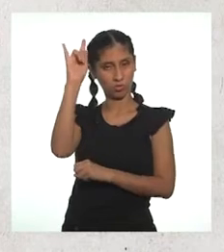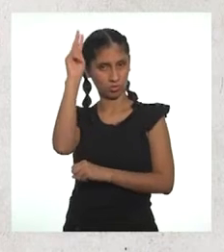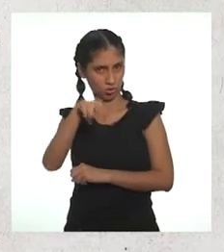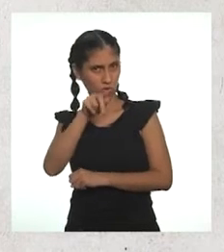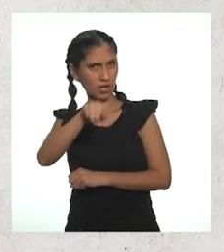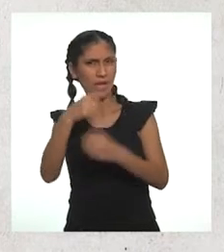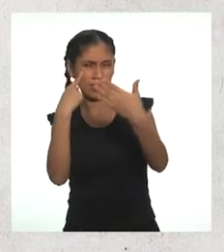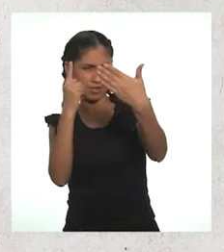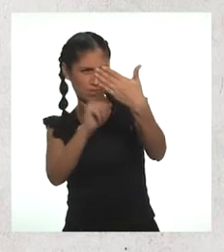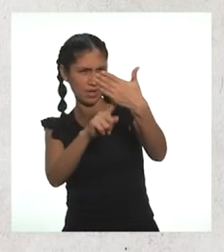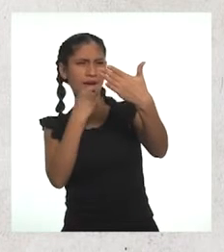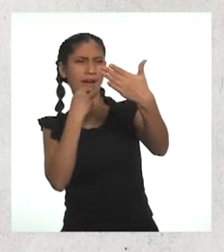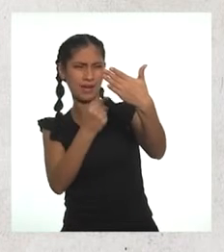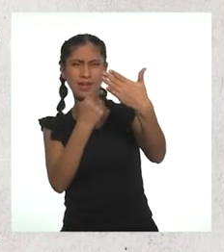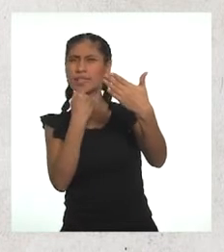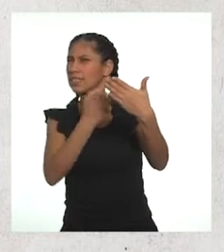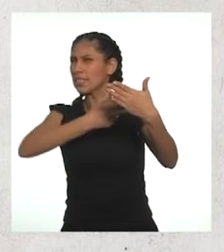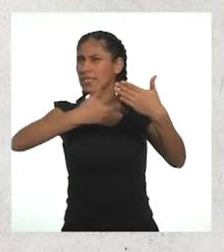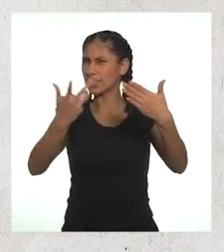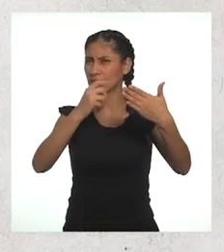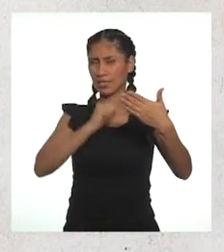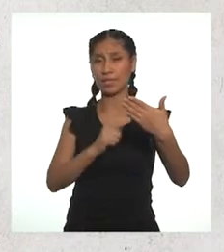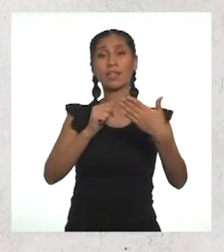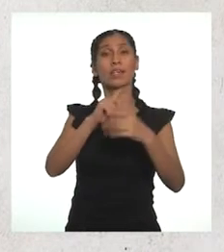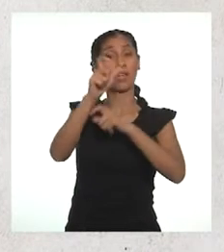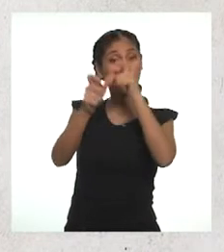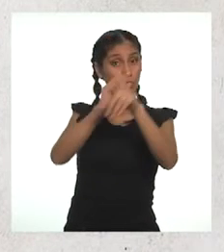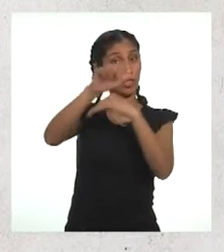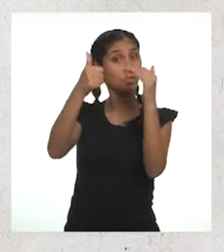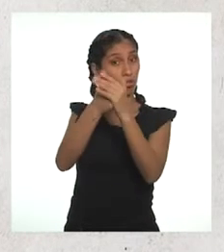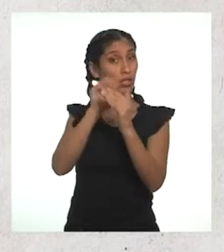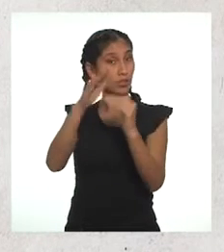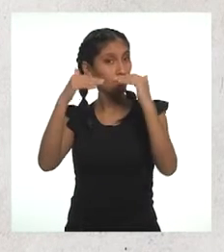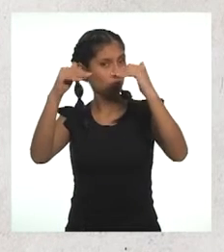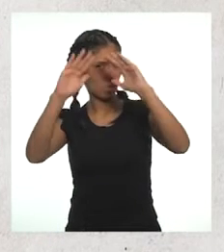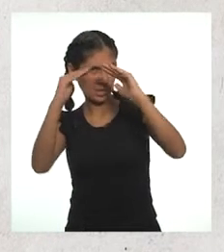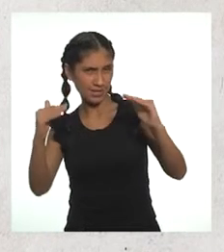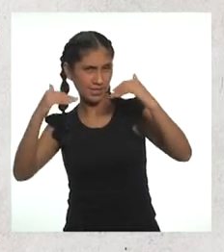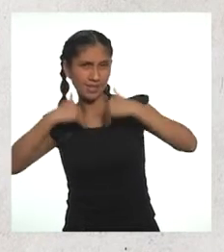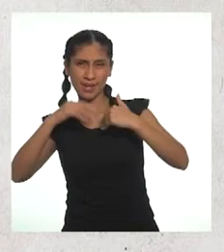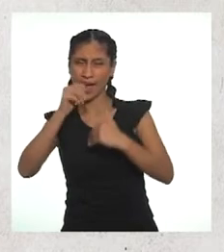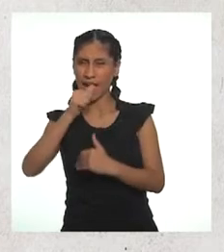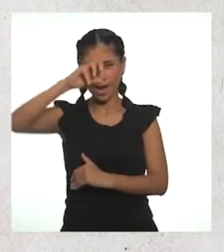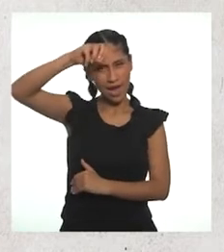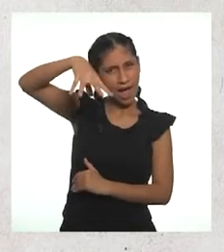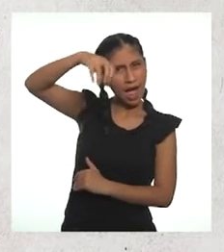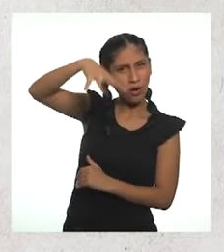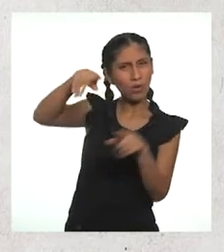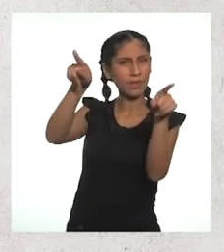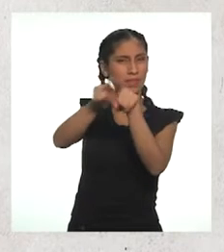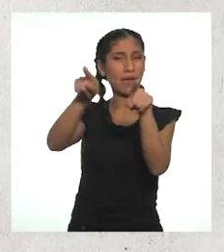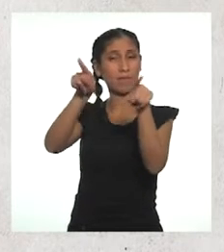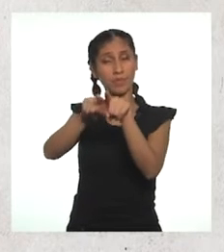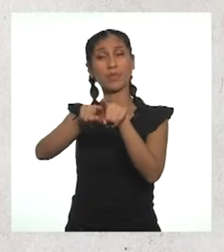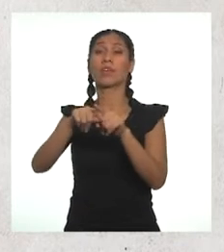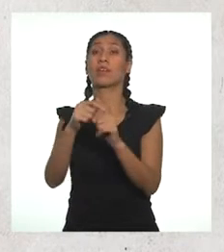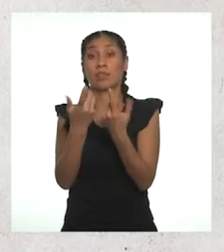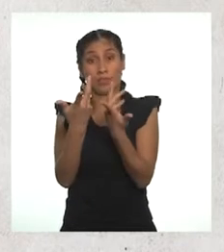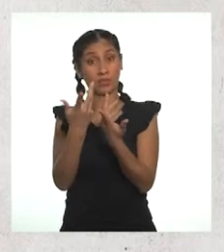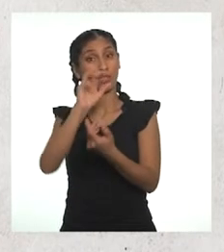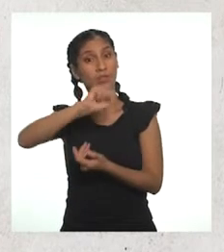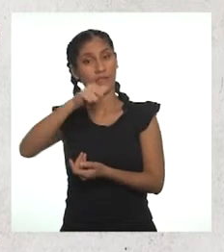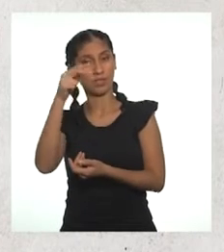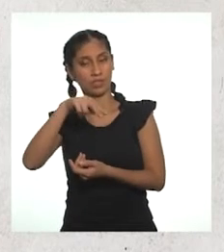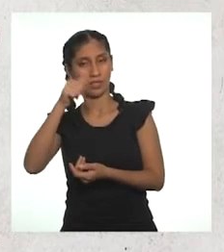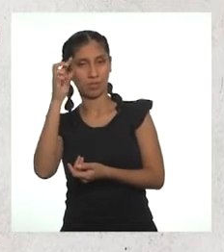la que también reconoce explícitamente el acceso al agua y al saneamiento como un derecho